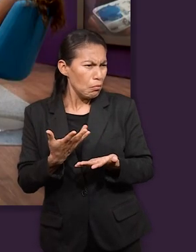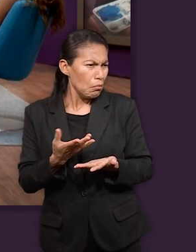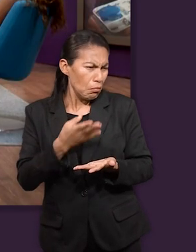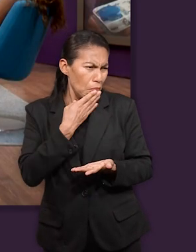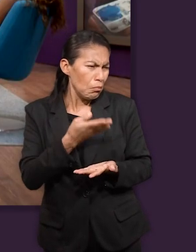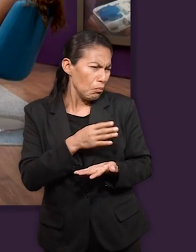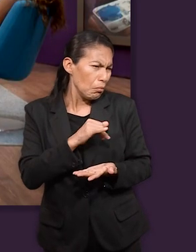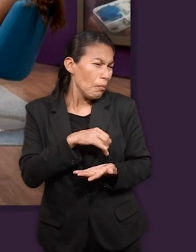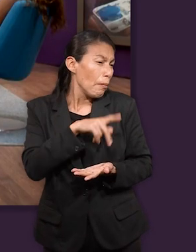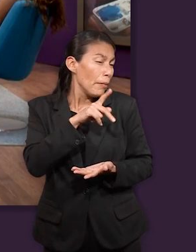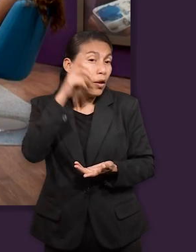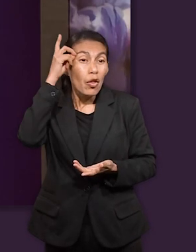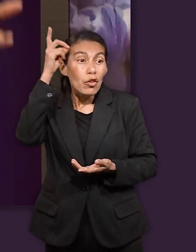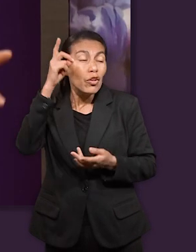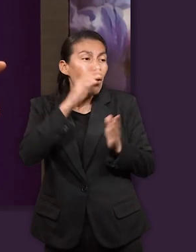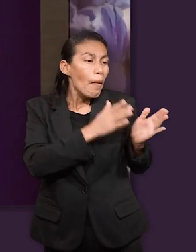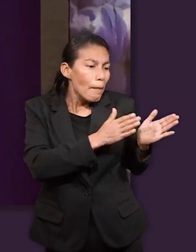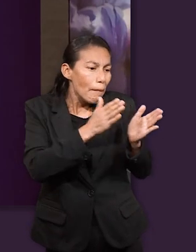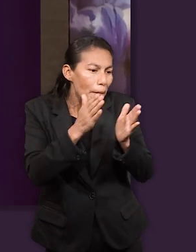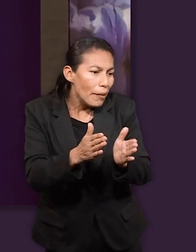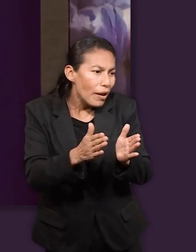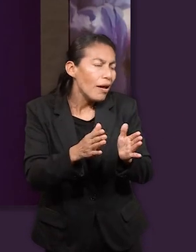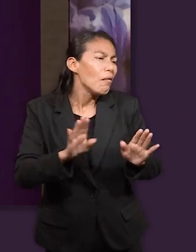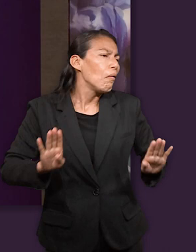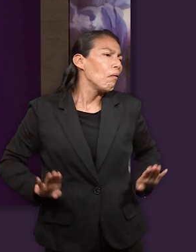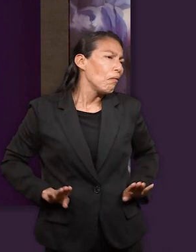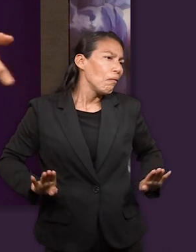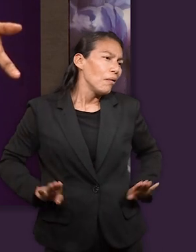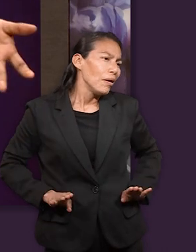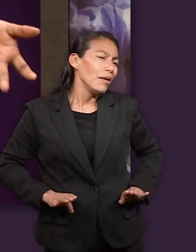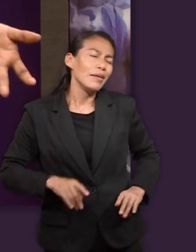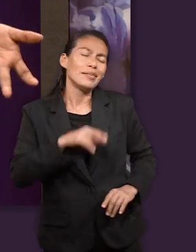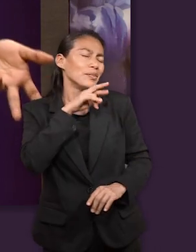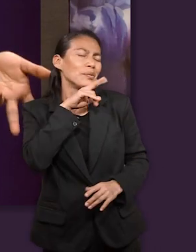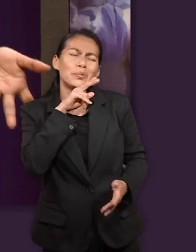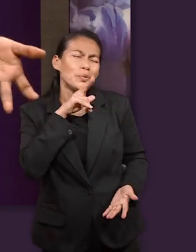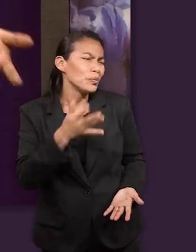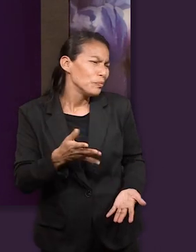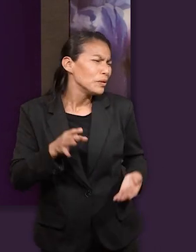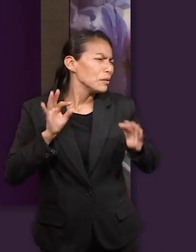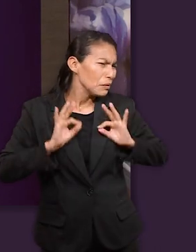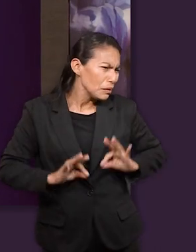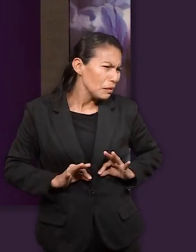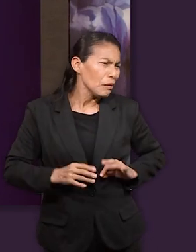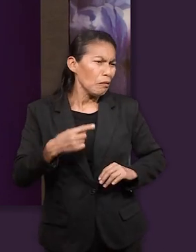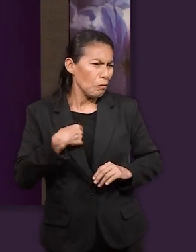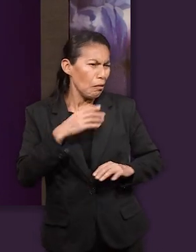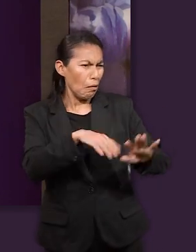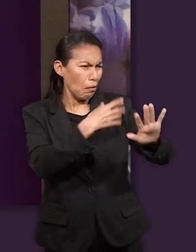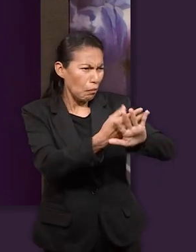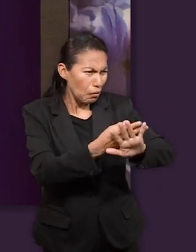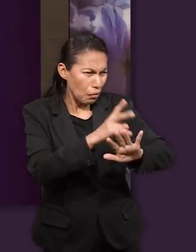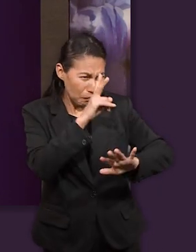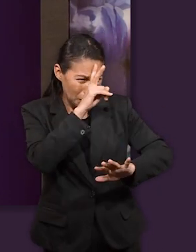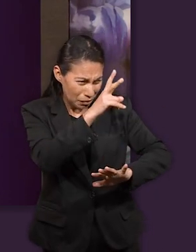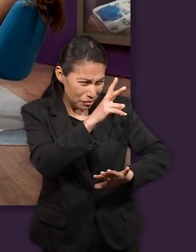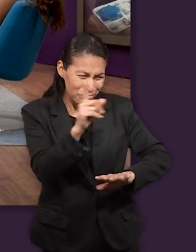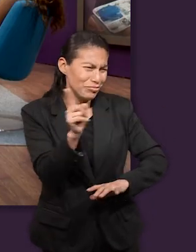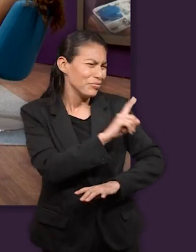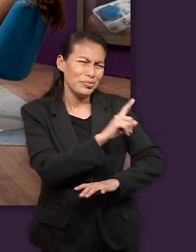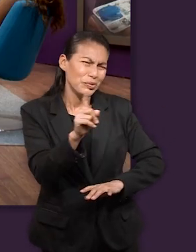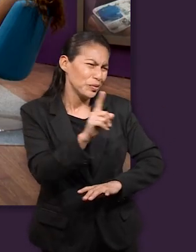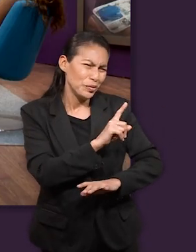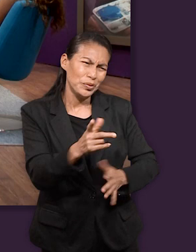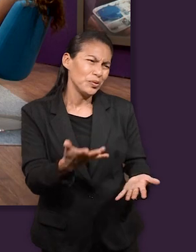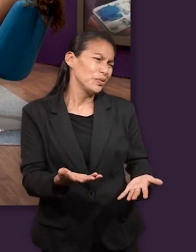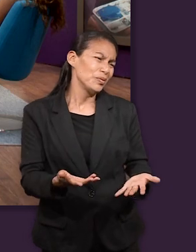y era no solo para consolar el dolor y la vergüenza que sus hermanos estaban sintiendo hacia él pero también era con